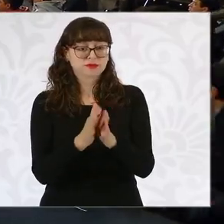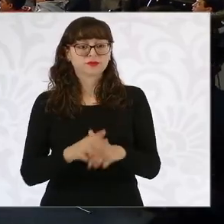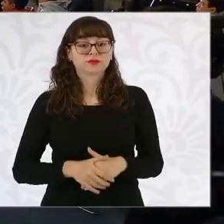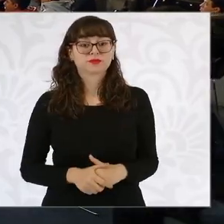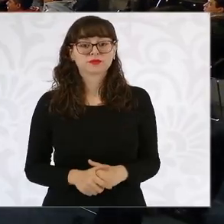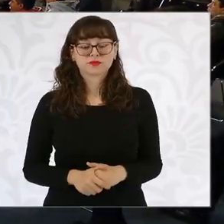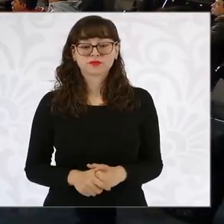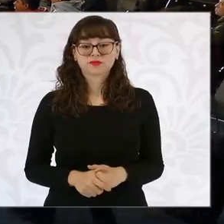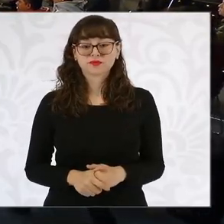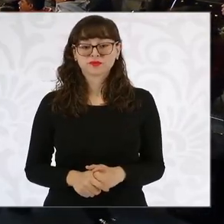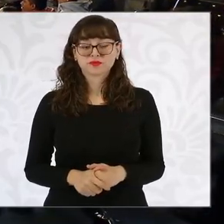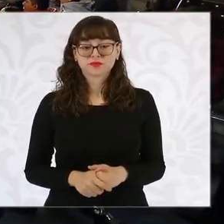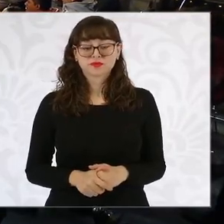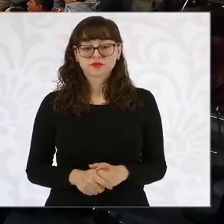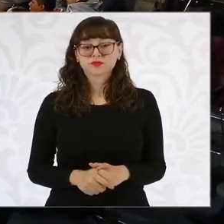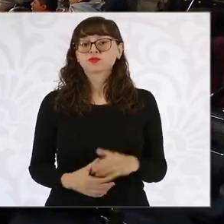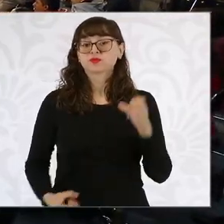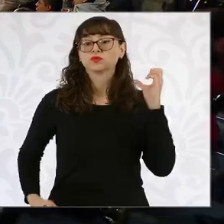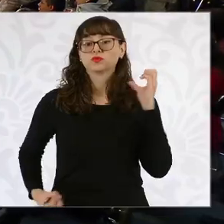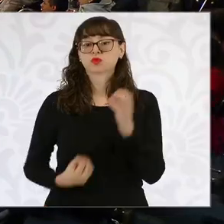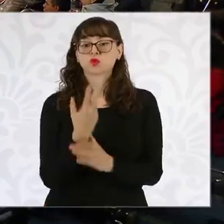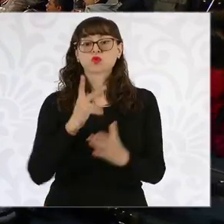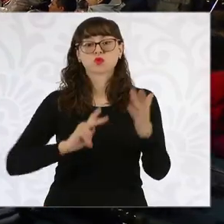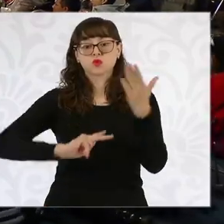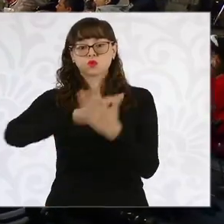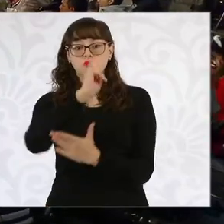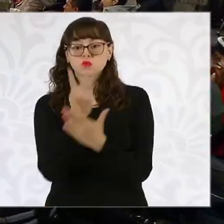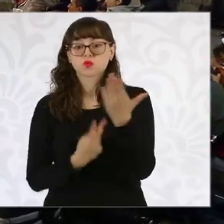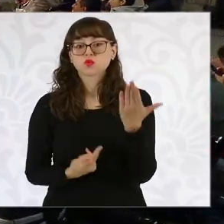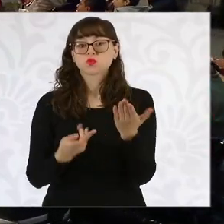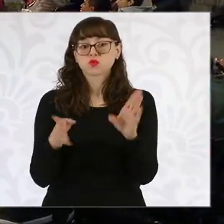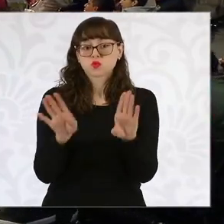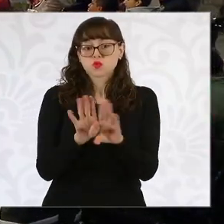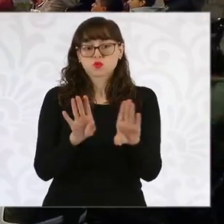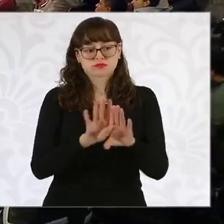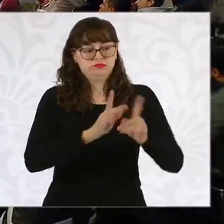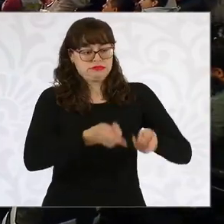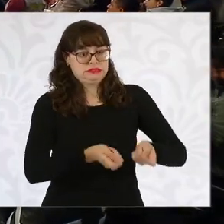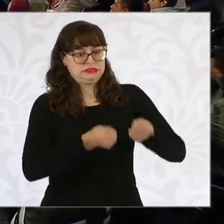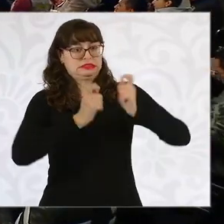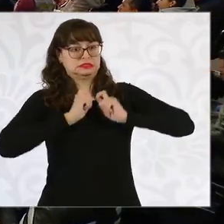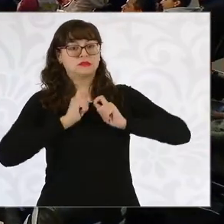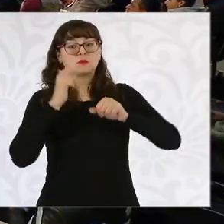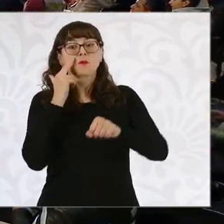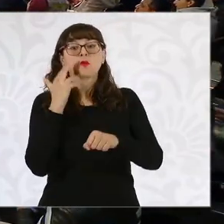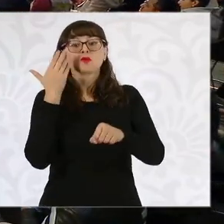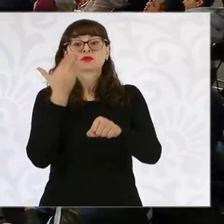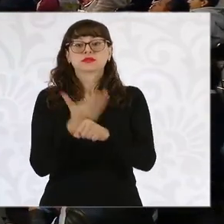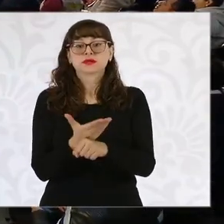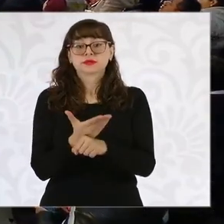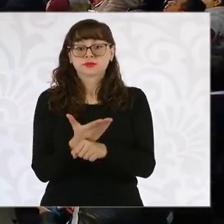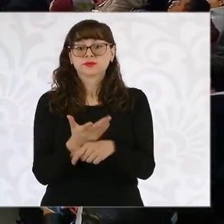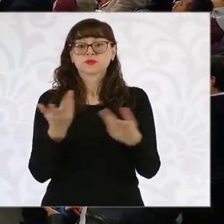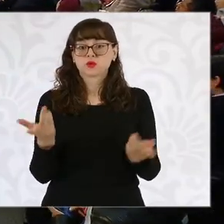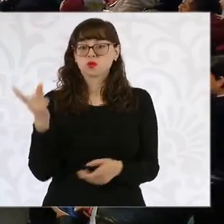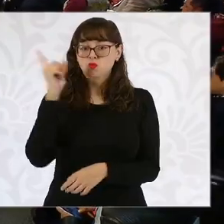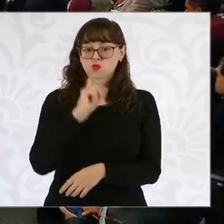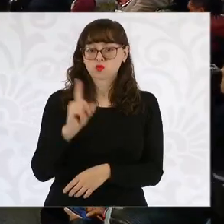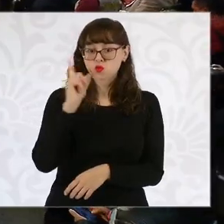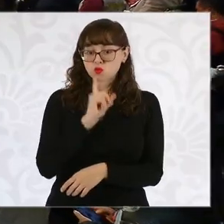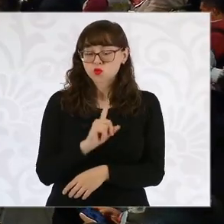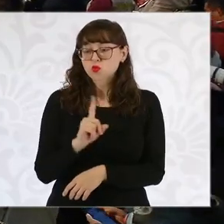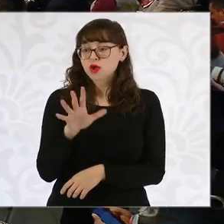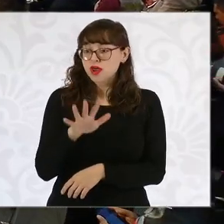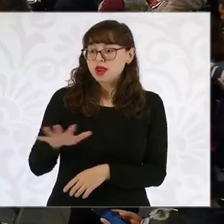¿Cómo vamos con los nuevos programas que tenemos en responsabilidad? Como ustedes saben, la pensión para mujeres bienestar.